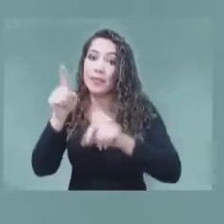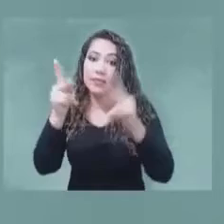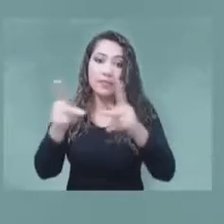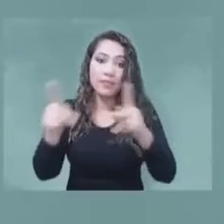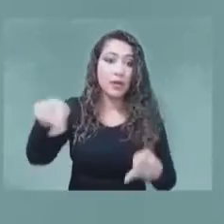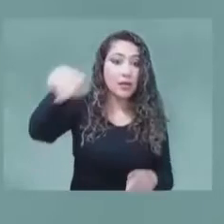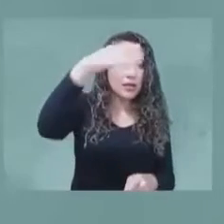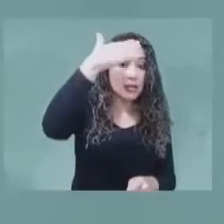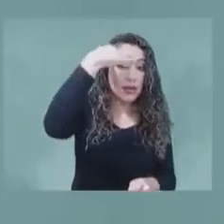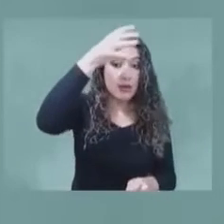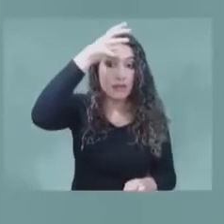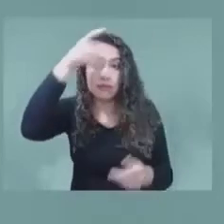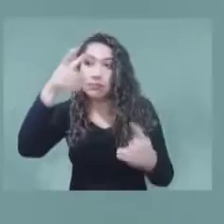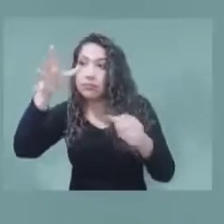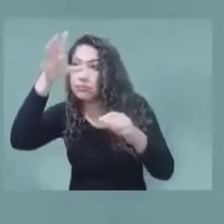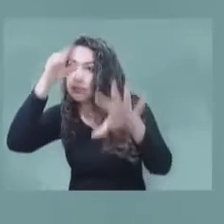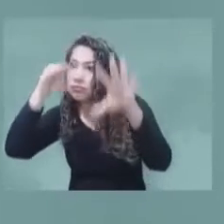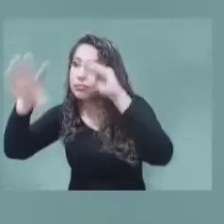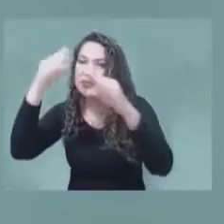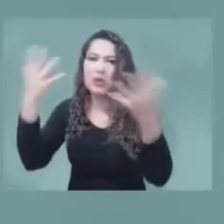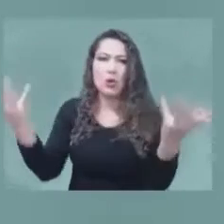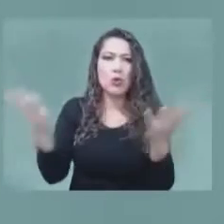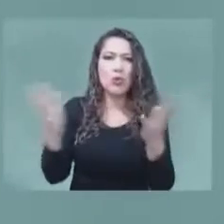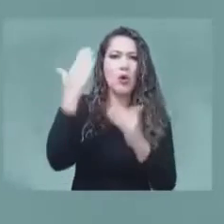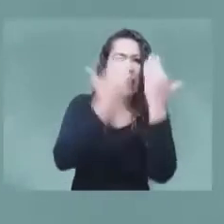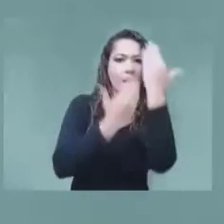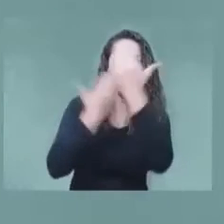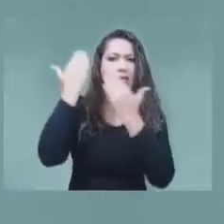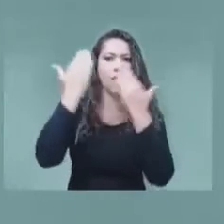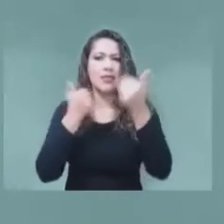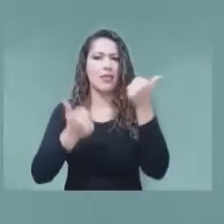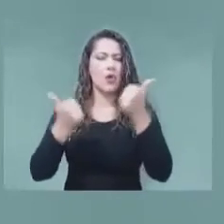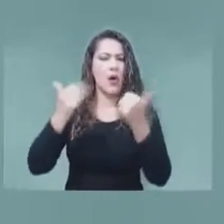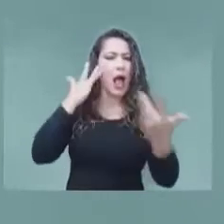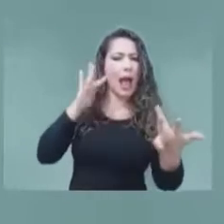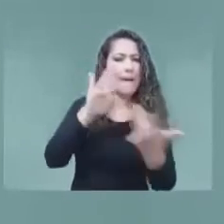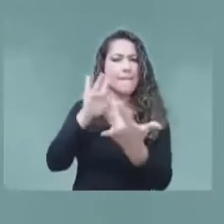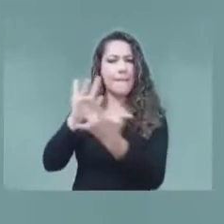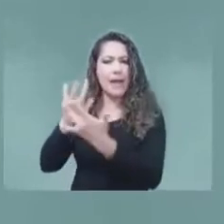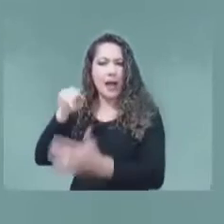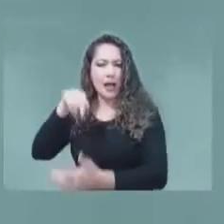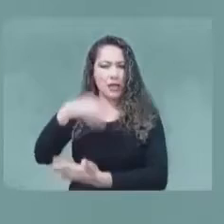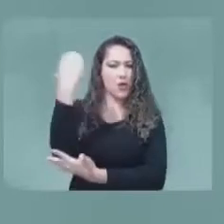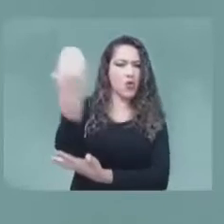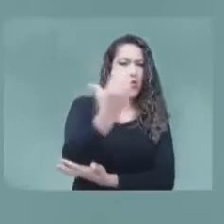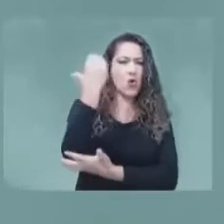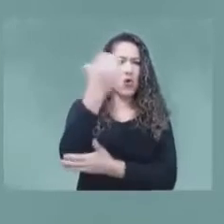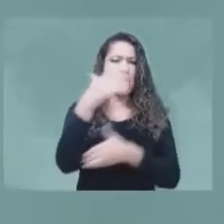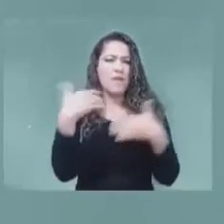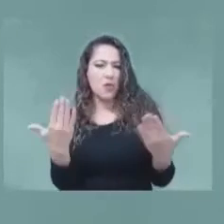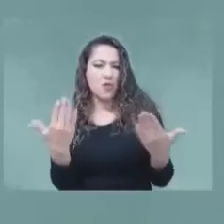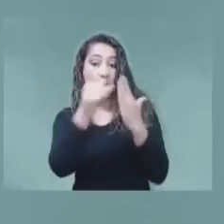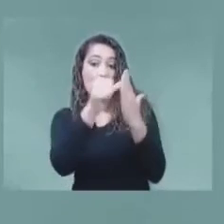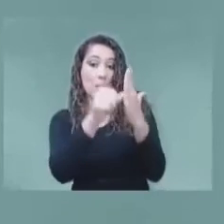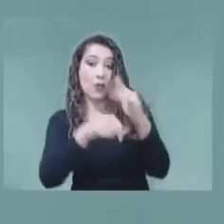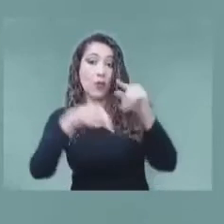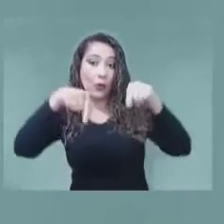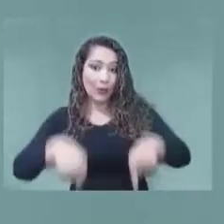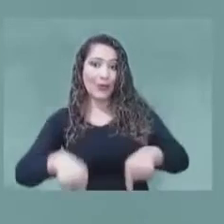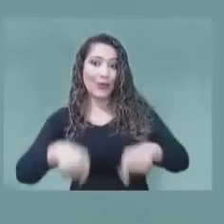junto con un análisis detallado de la pertinencia de estos temas para Colombia, programamos la agenda que desarrollaremos el día de hoy.